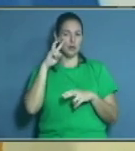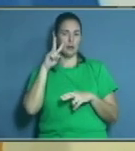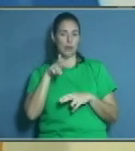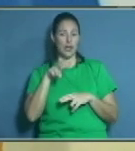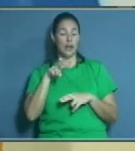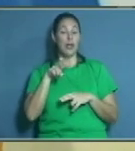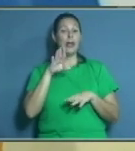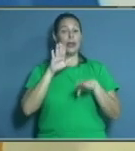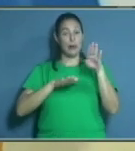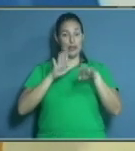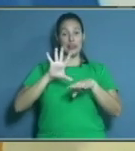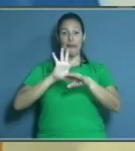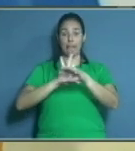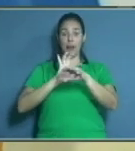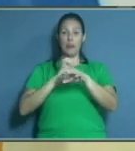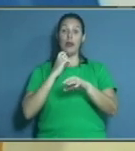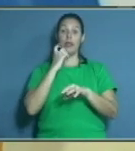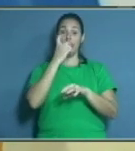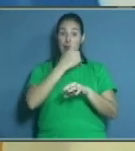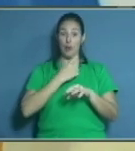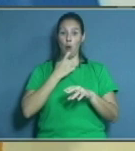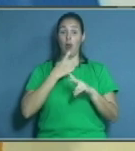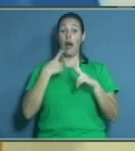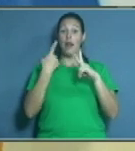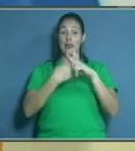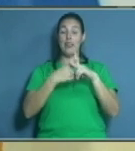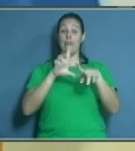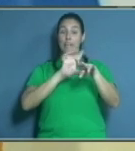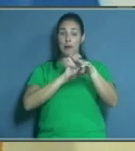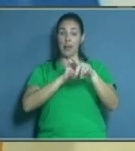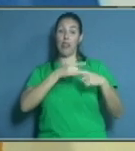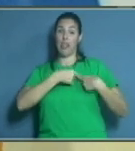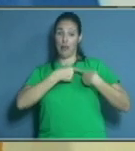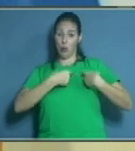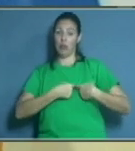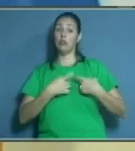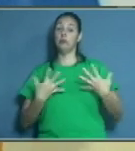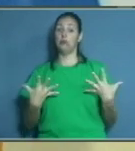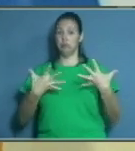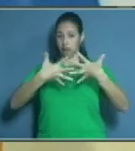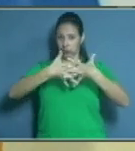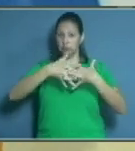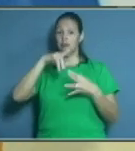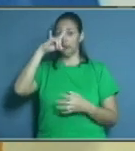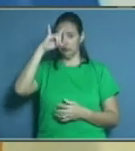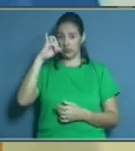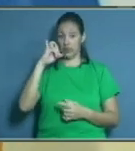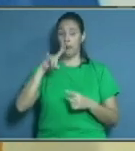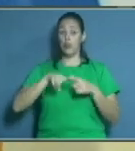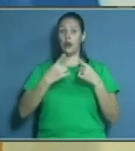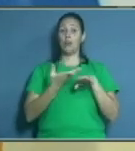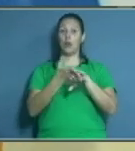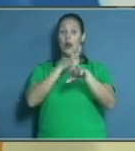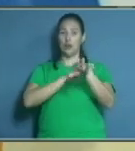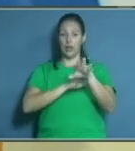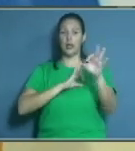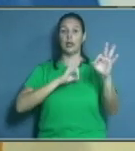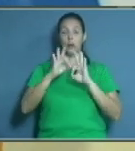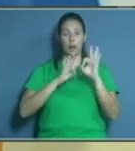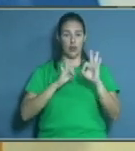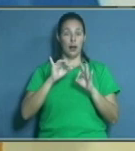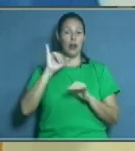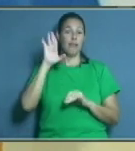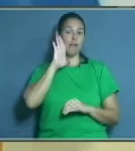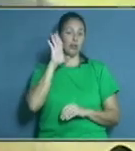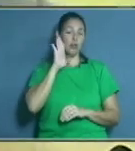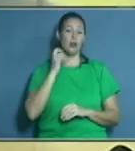enfermedades bucales con las cardiopatías, con la endocarditis bacteriana. Entonces, hay que ser sumamente cuidadoso con la caries dental.